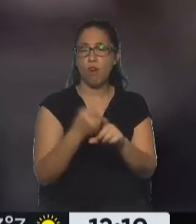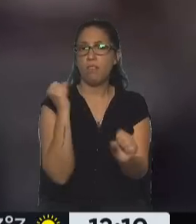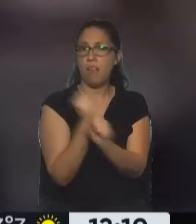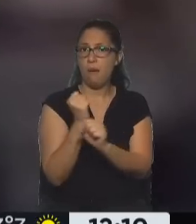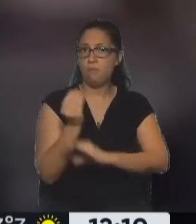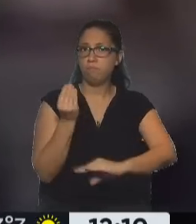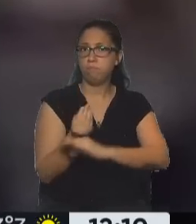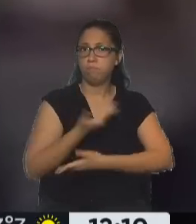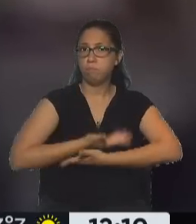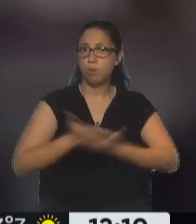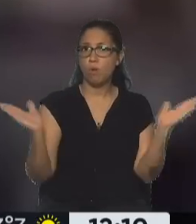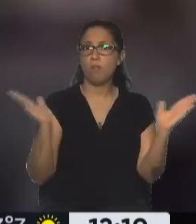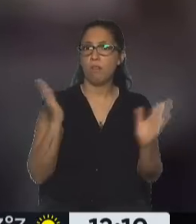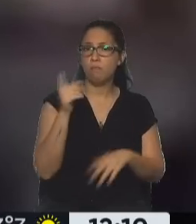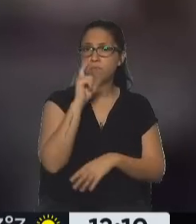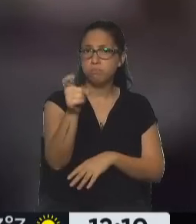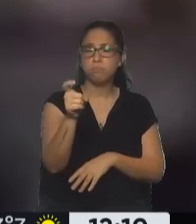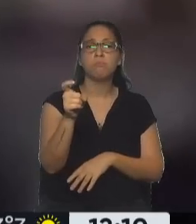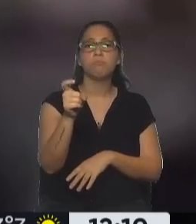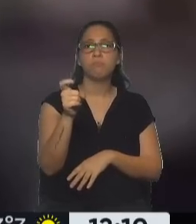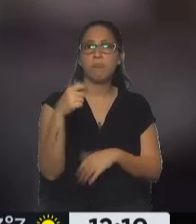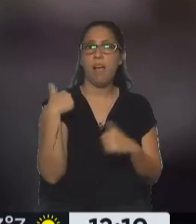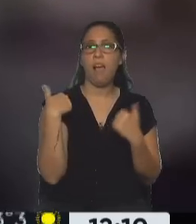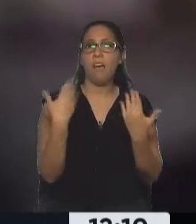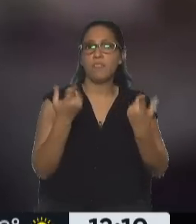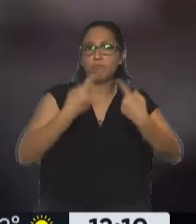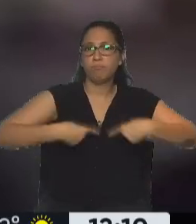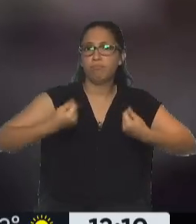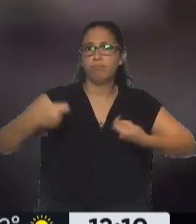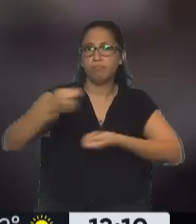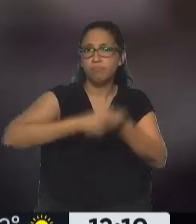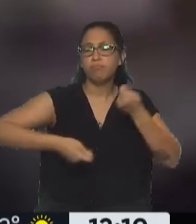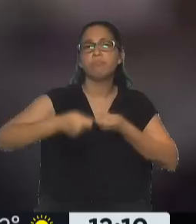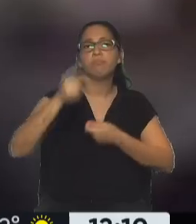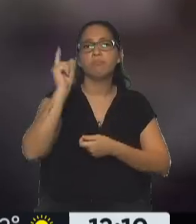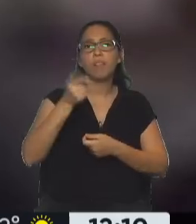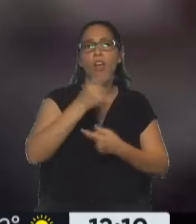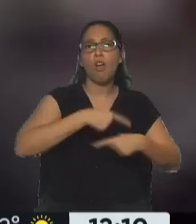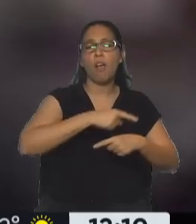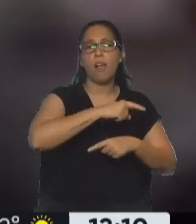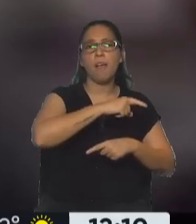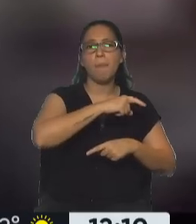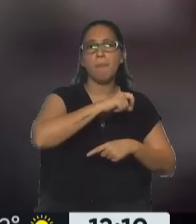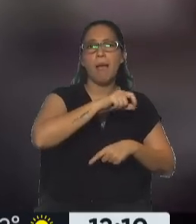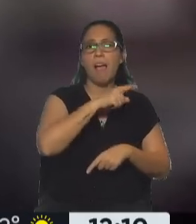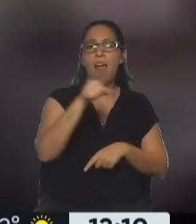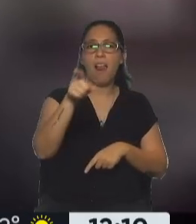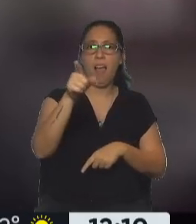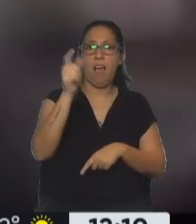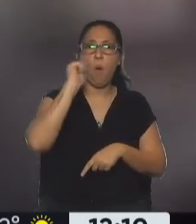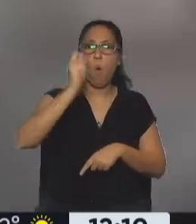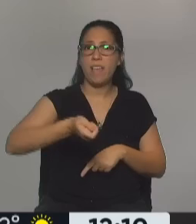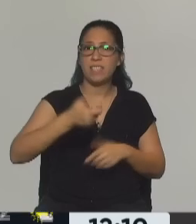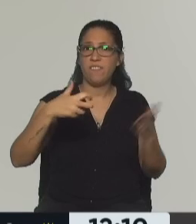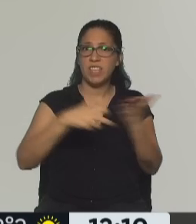del funcionario público, admisión y ofrecimiento de dádivas, tráfico de influencias agravado hacia jueces y